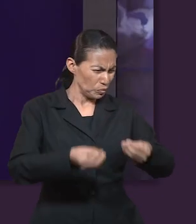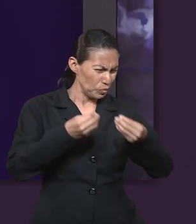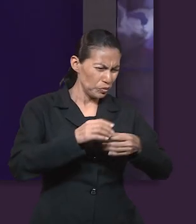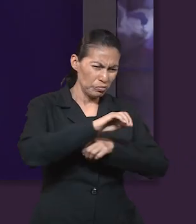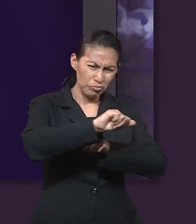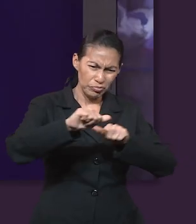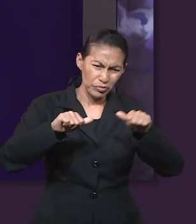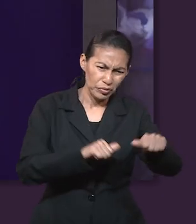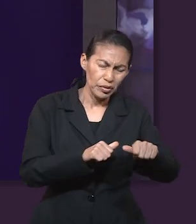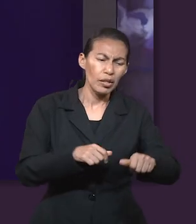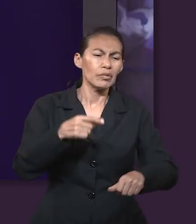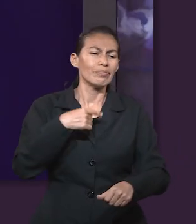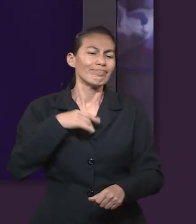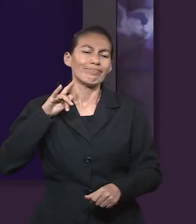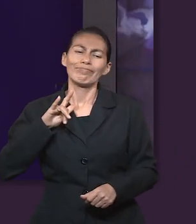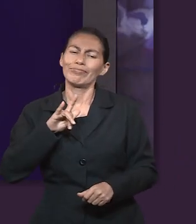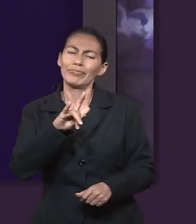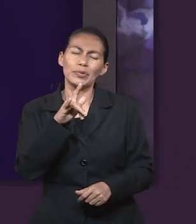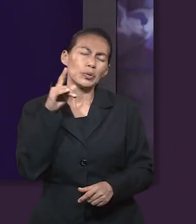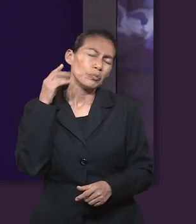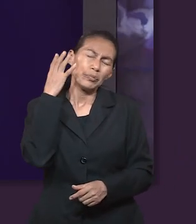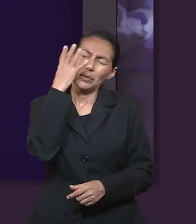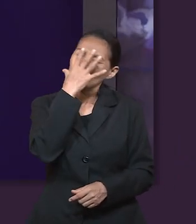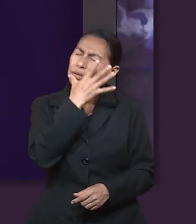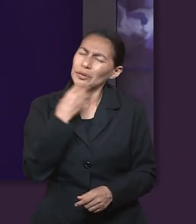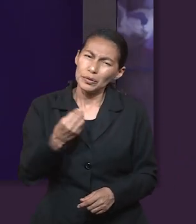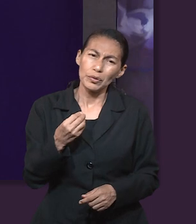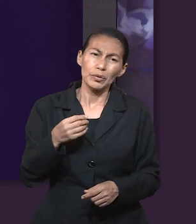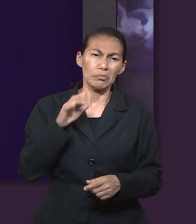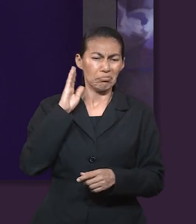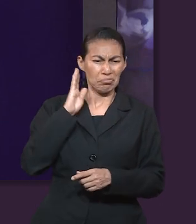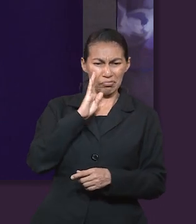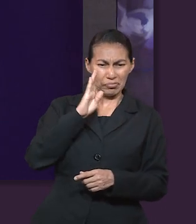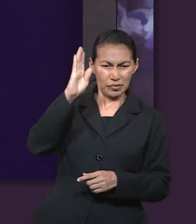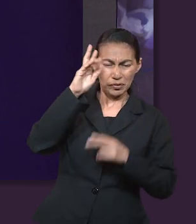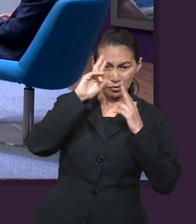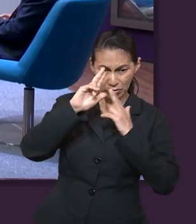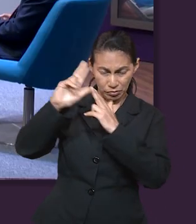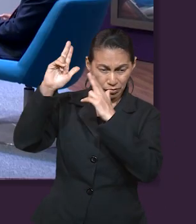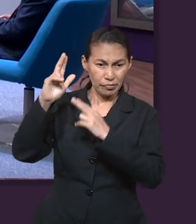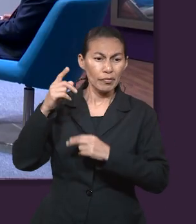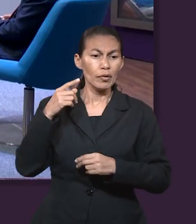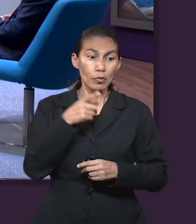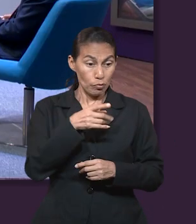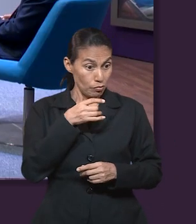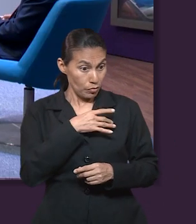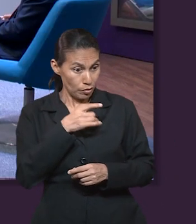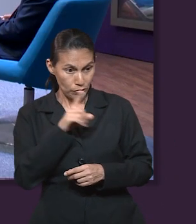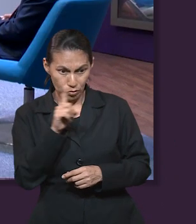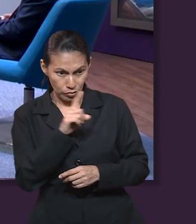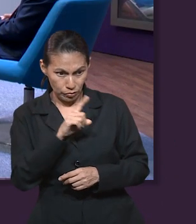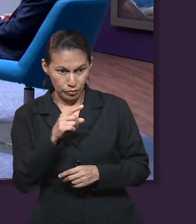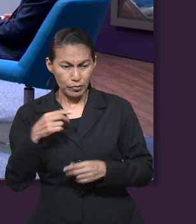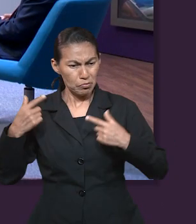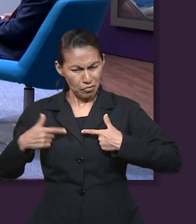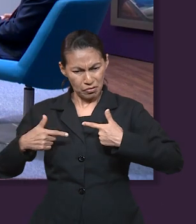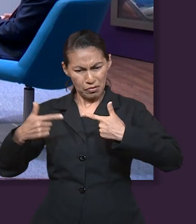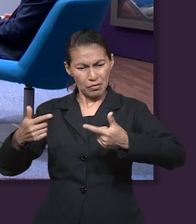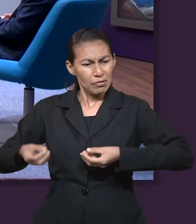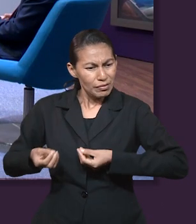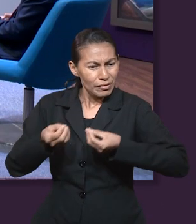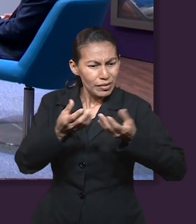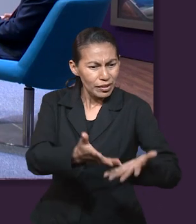porque te amo y ante mis ojos eres precioso y digno de honra. No temas porque yo estoy contigo, desde el oriente traeré